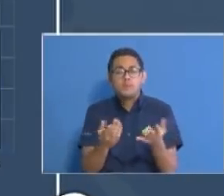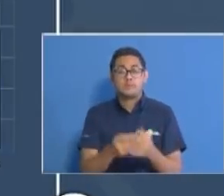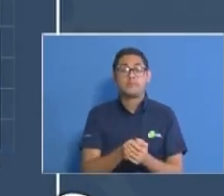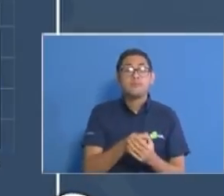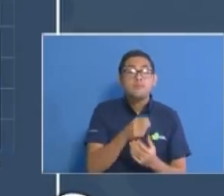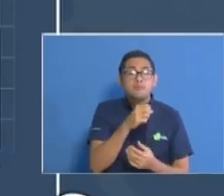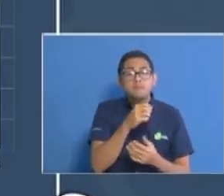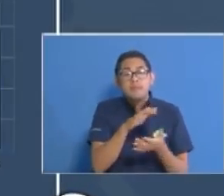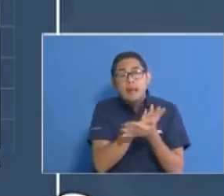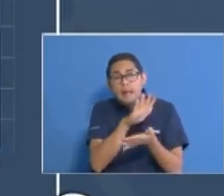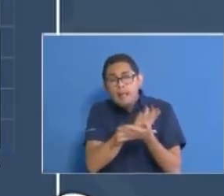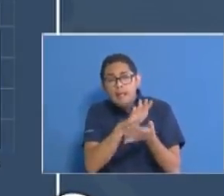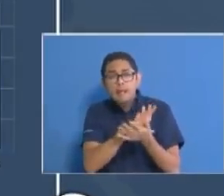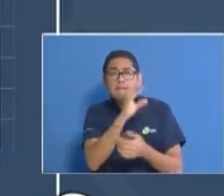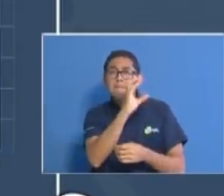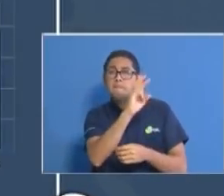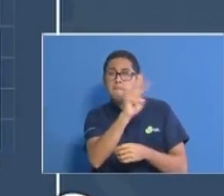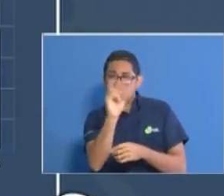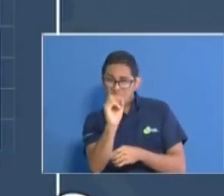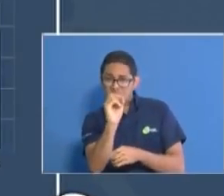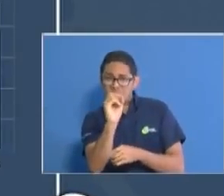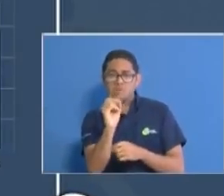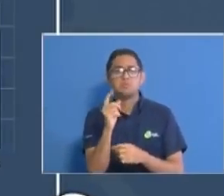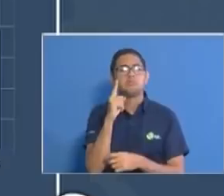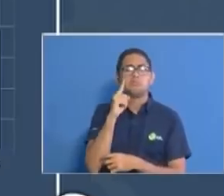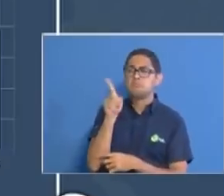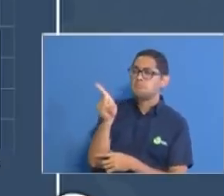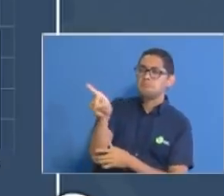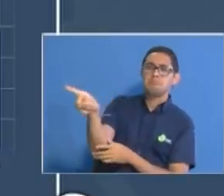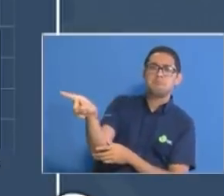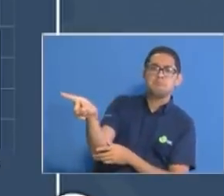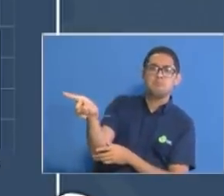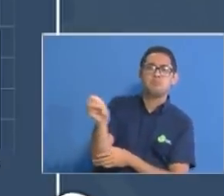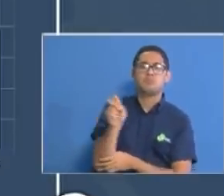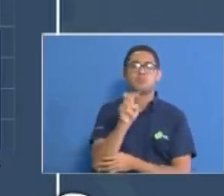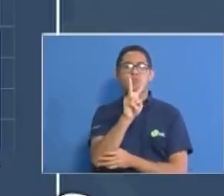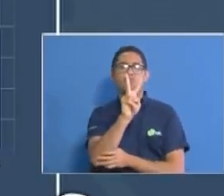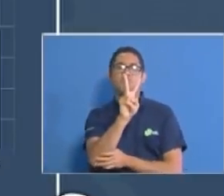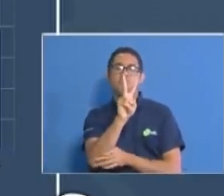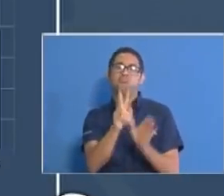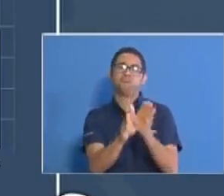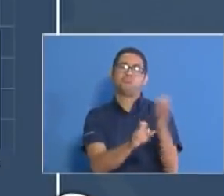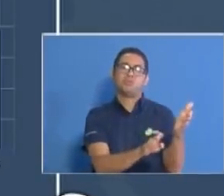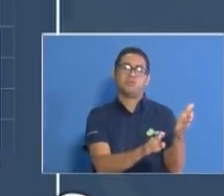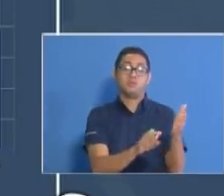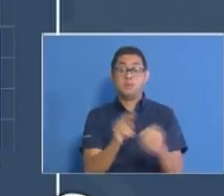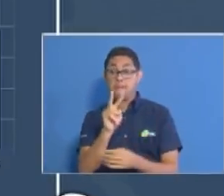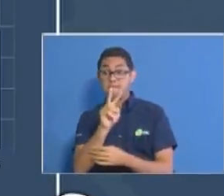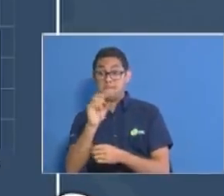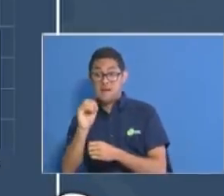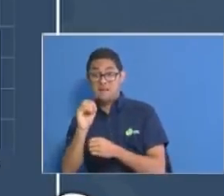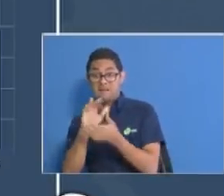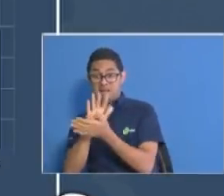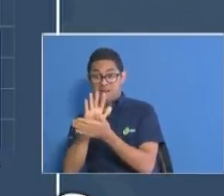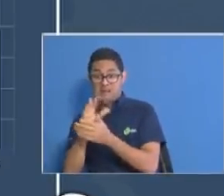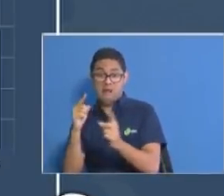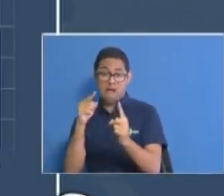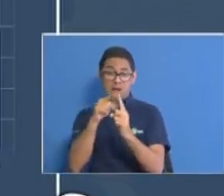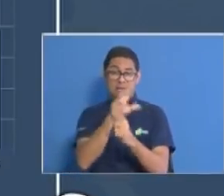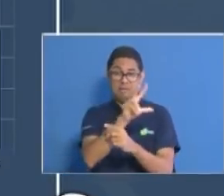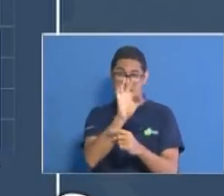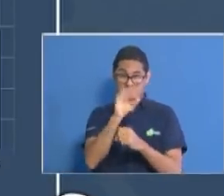en menores de 20, 2 defunciones. En de 20 a 39 años, tenemos 5